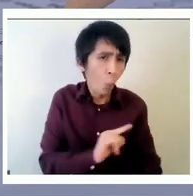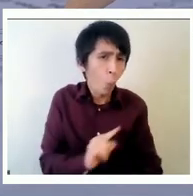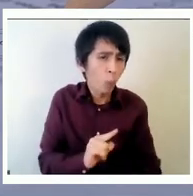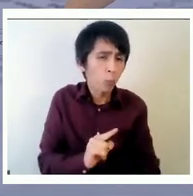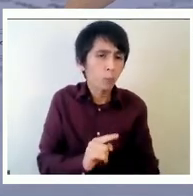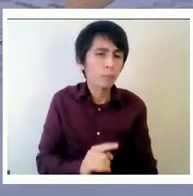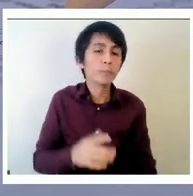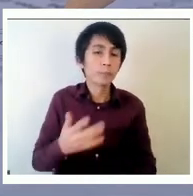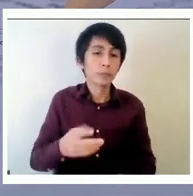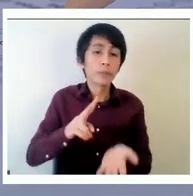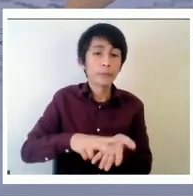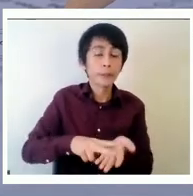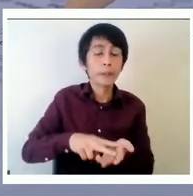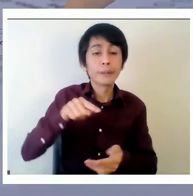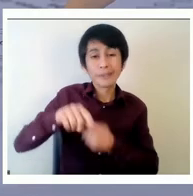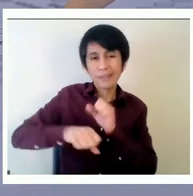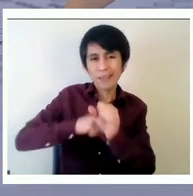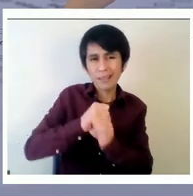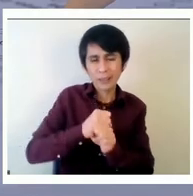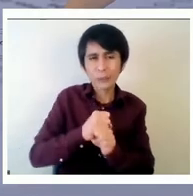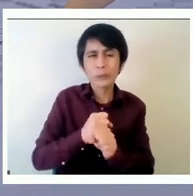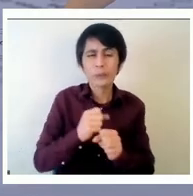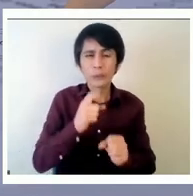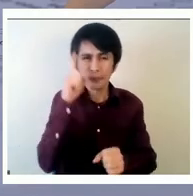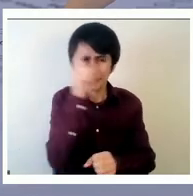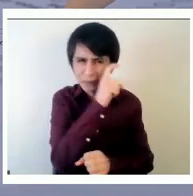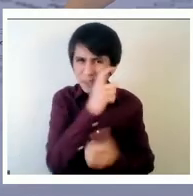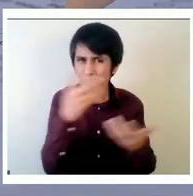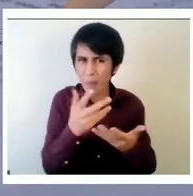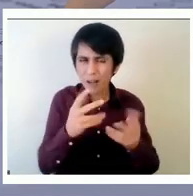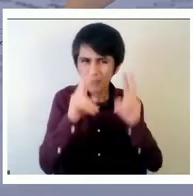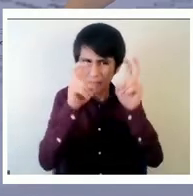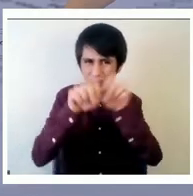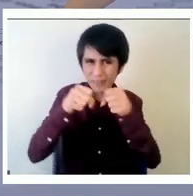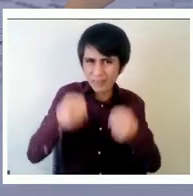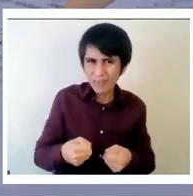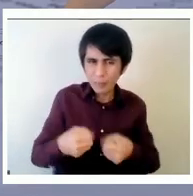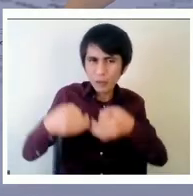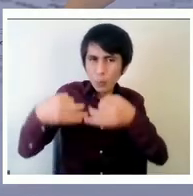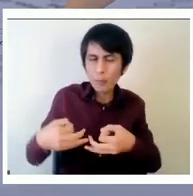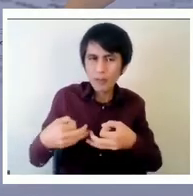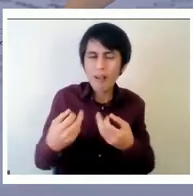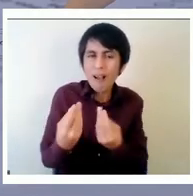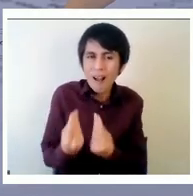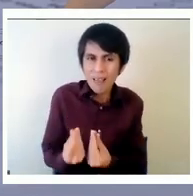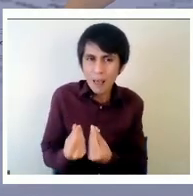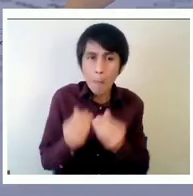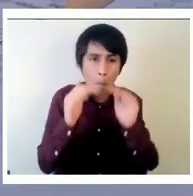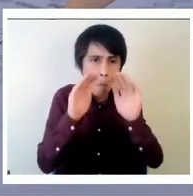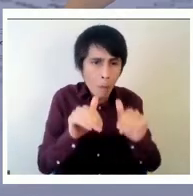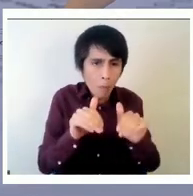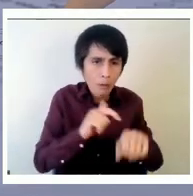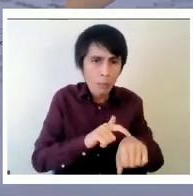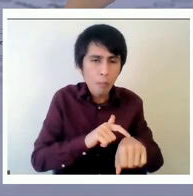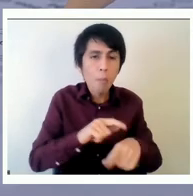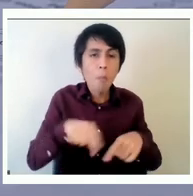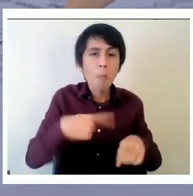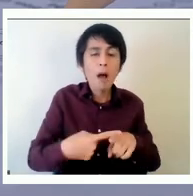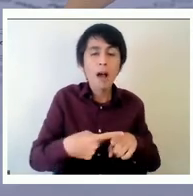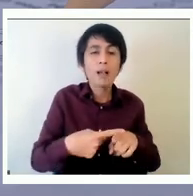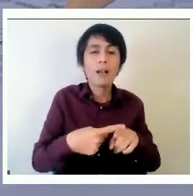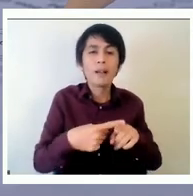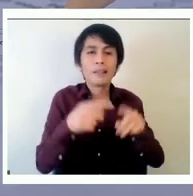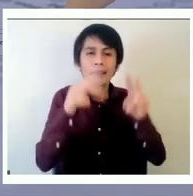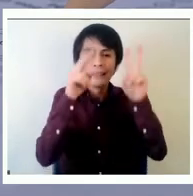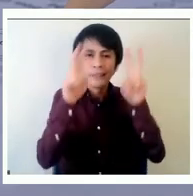calidad pero al mismo tiempo en estas fechas nos encontramos con una crisis sanitaria global que es la crisis del COVID-19 que implicó